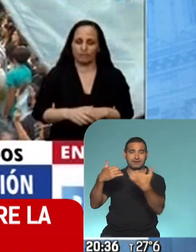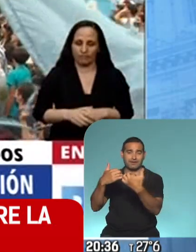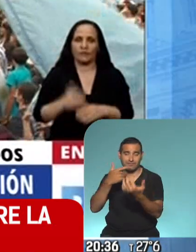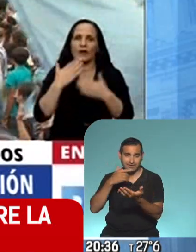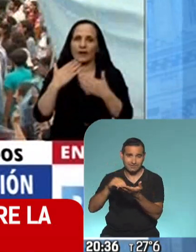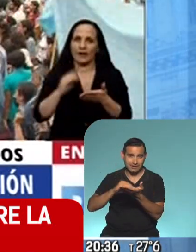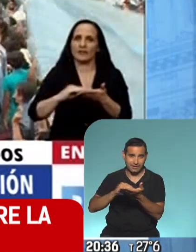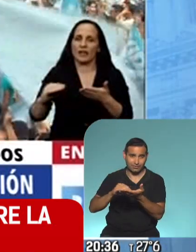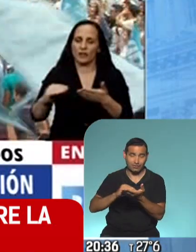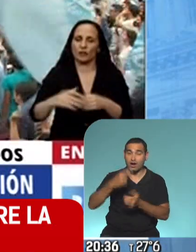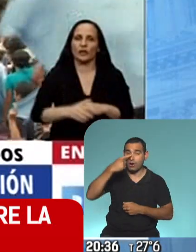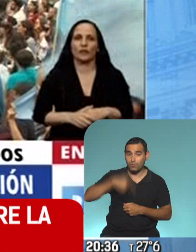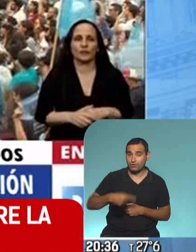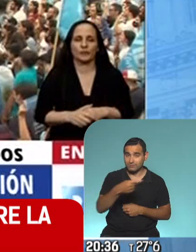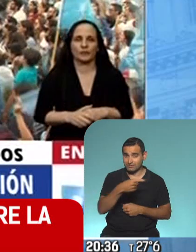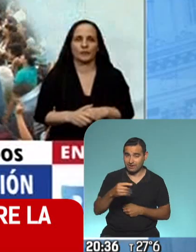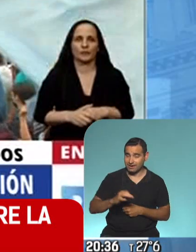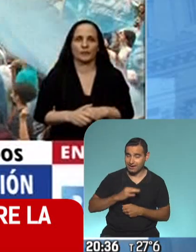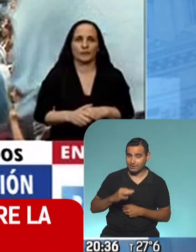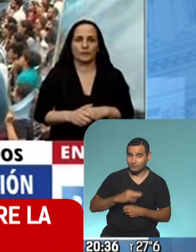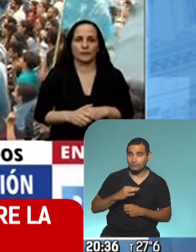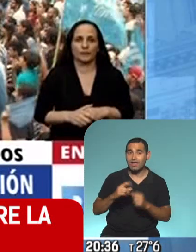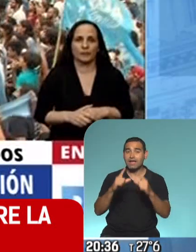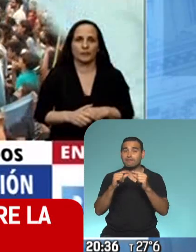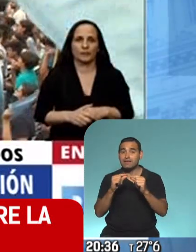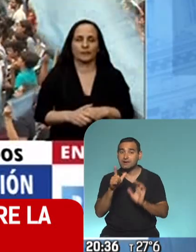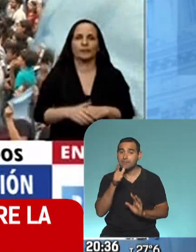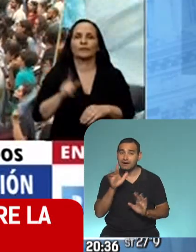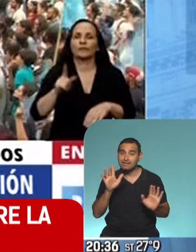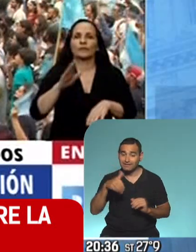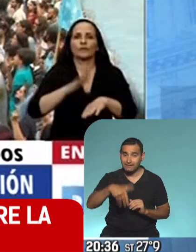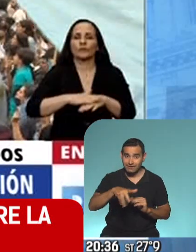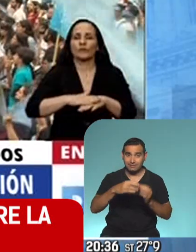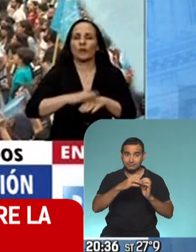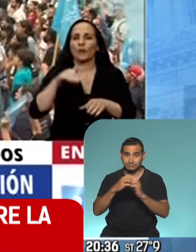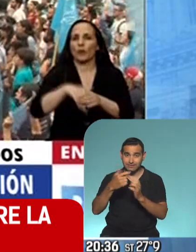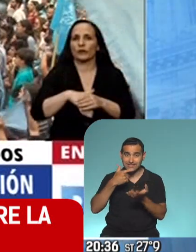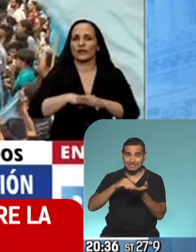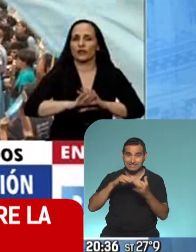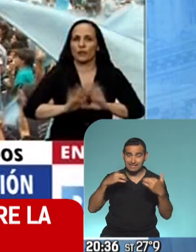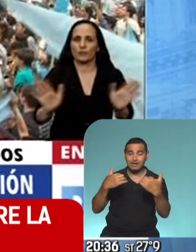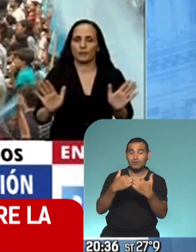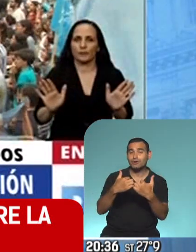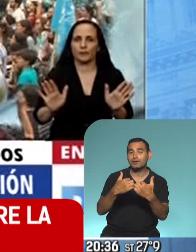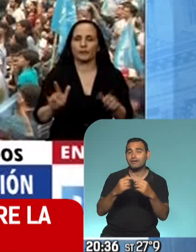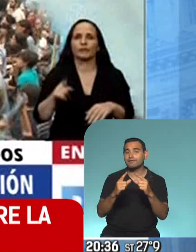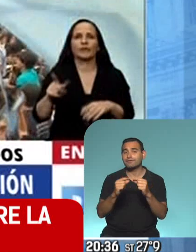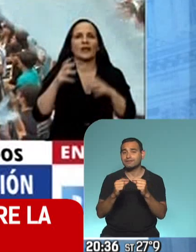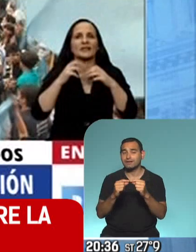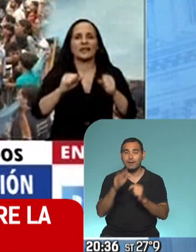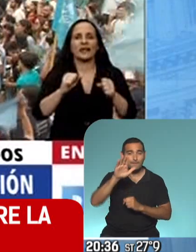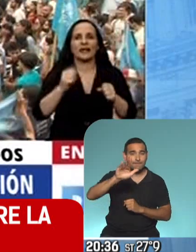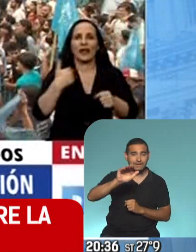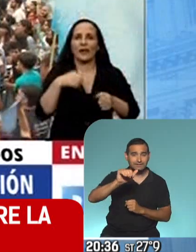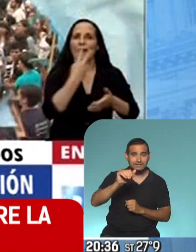la última semana del año. La fecha prevista para que se discuta en el recinto del Senado es el